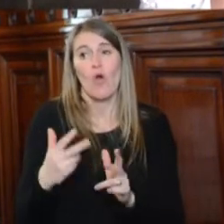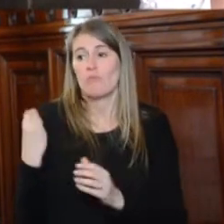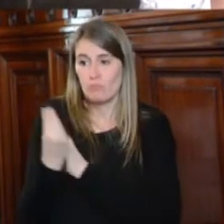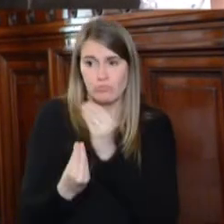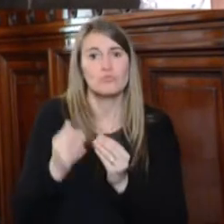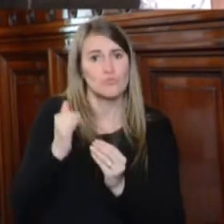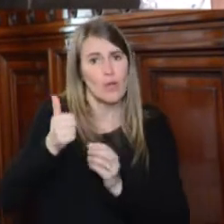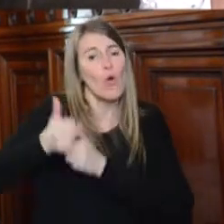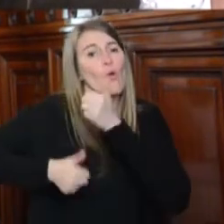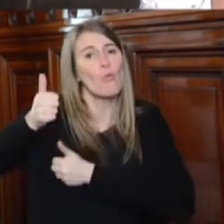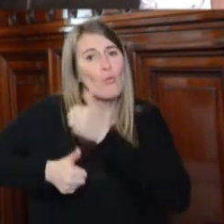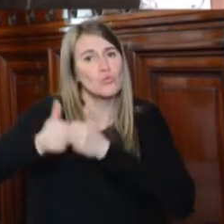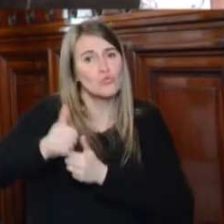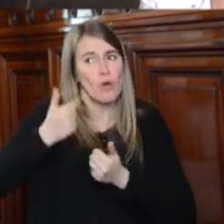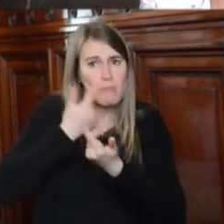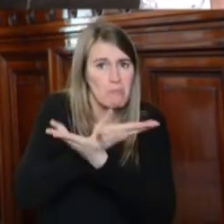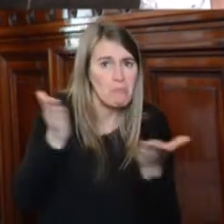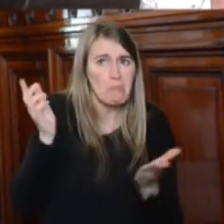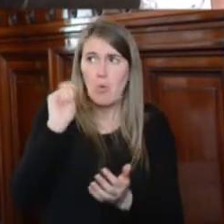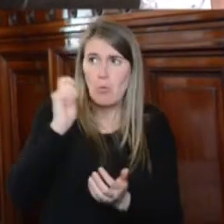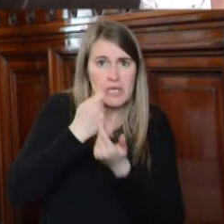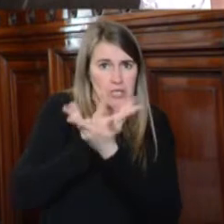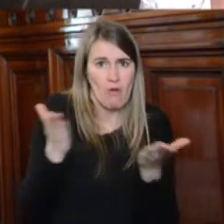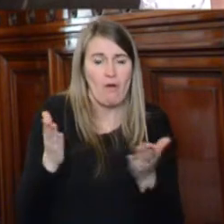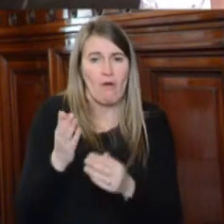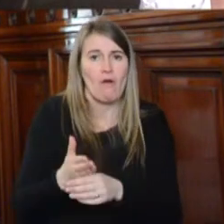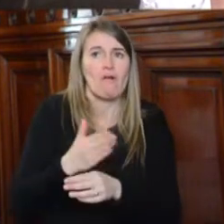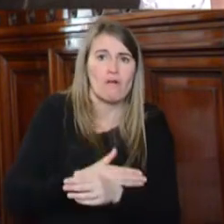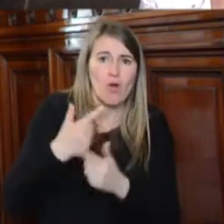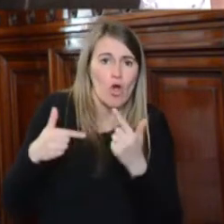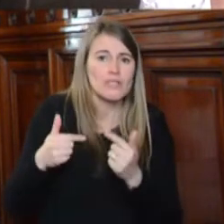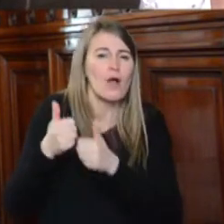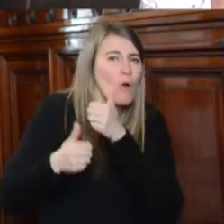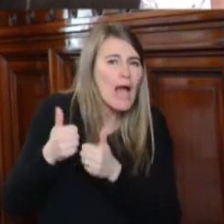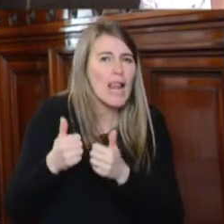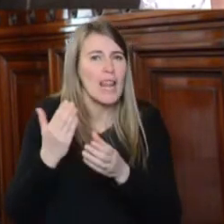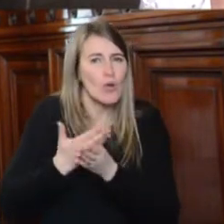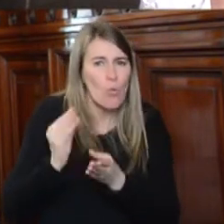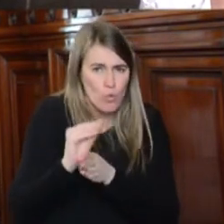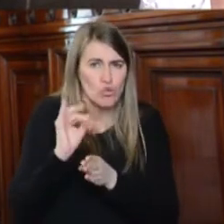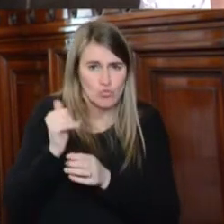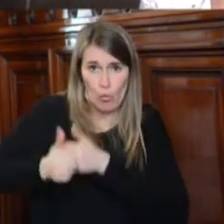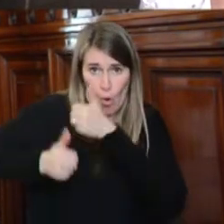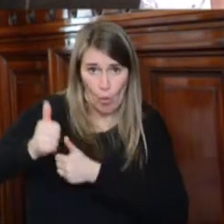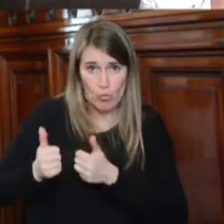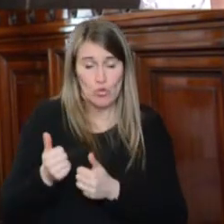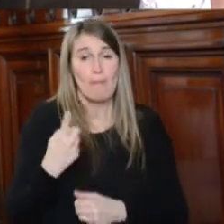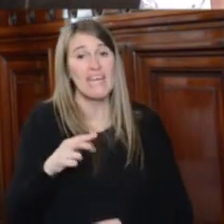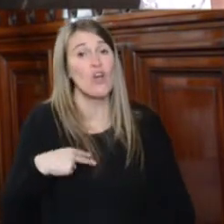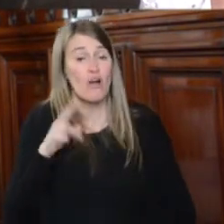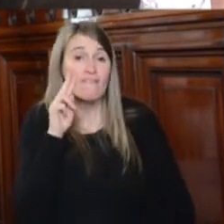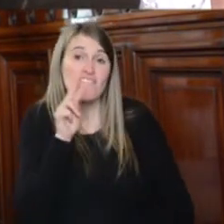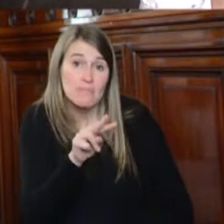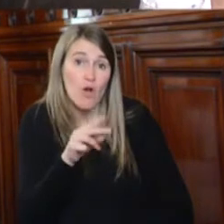concursos públicos, concursos de antecedentes. Lo que hemos visto es que las presentaciones o las